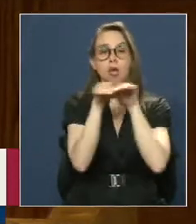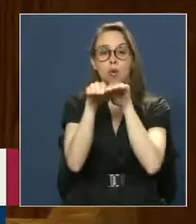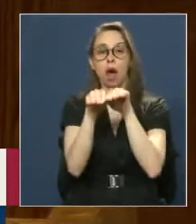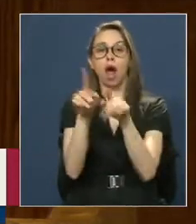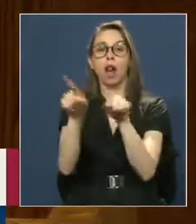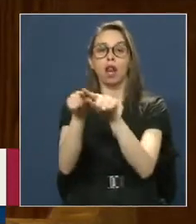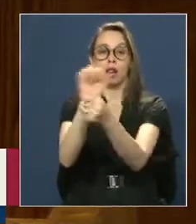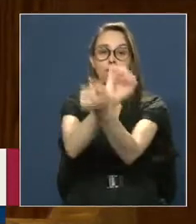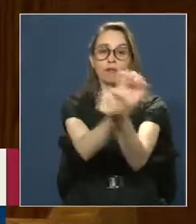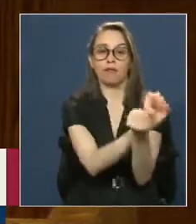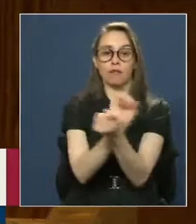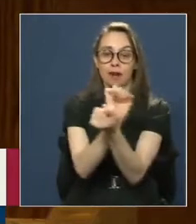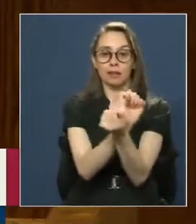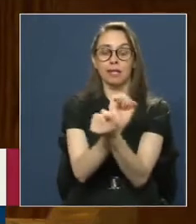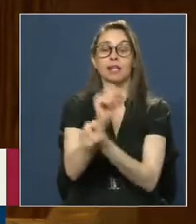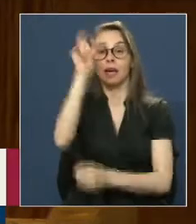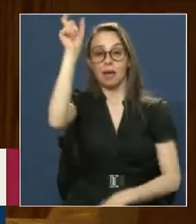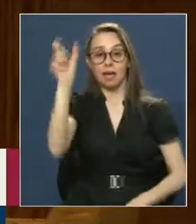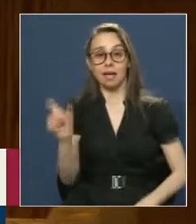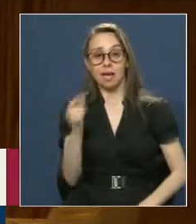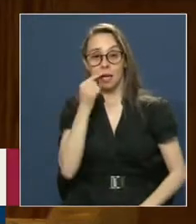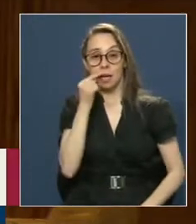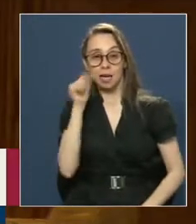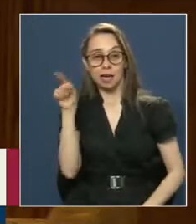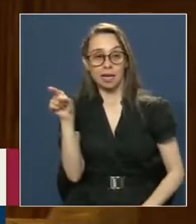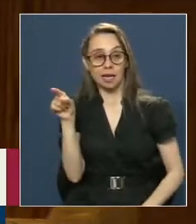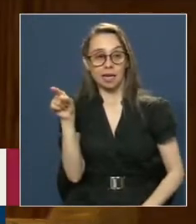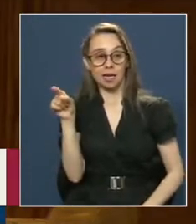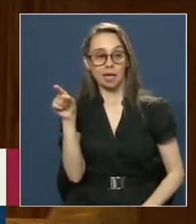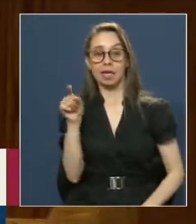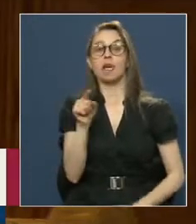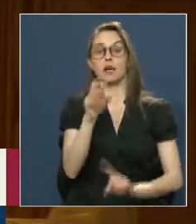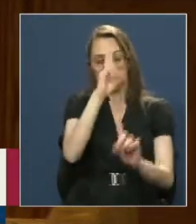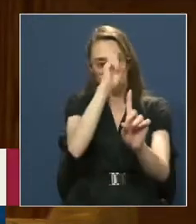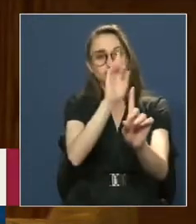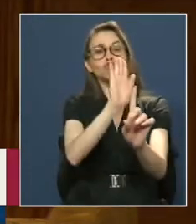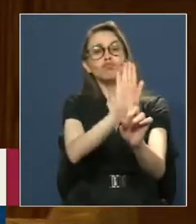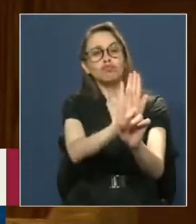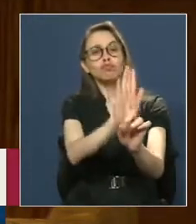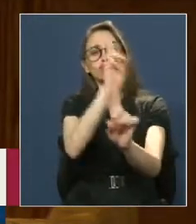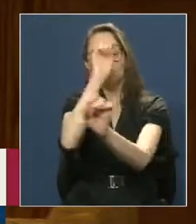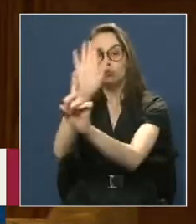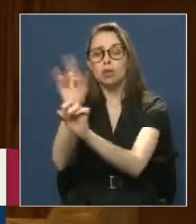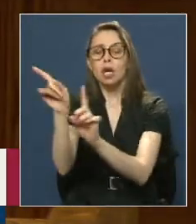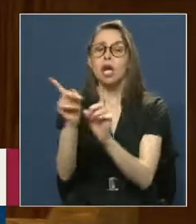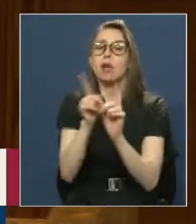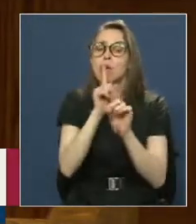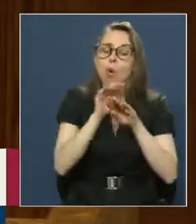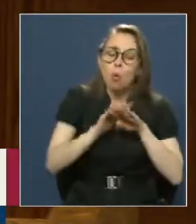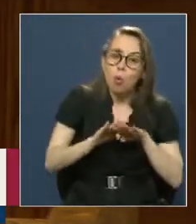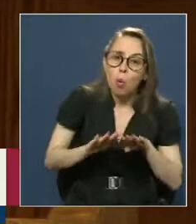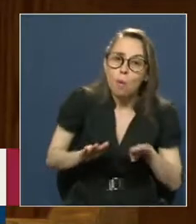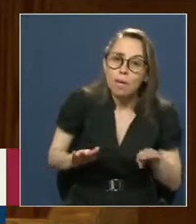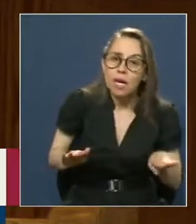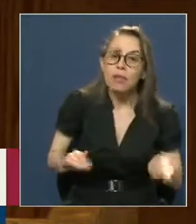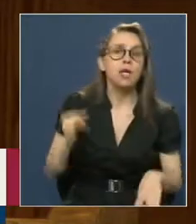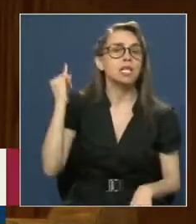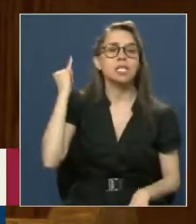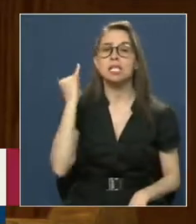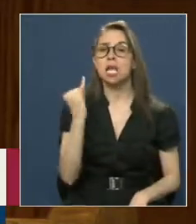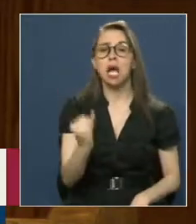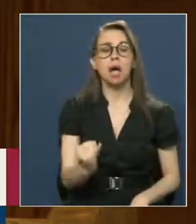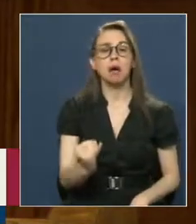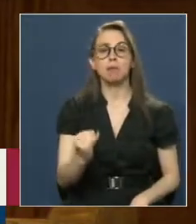fraternidad Y fue un hombre que la tolerancia y la humildad Siempre le acompañaron